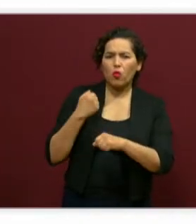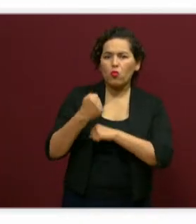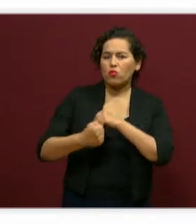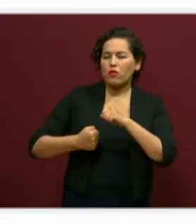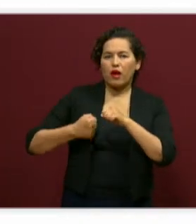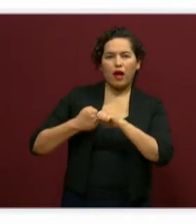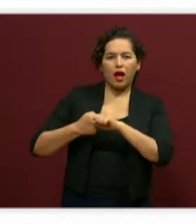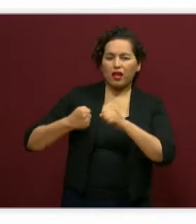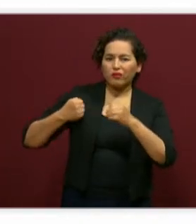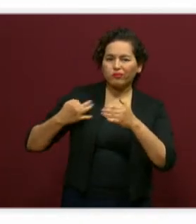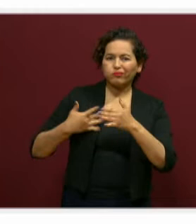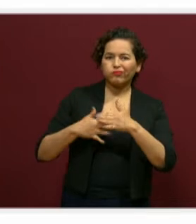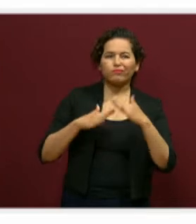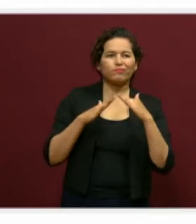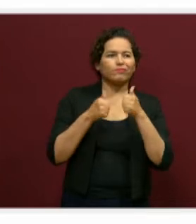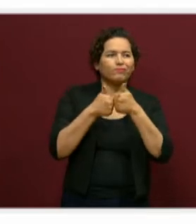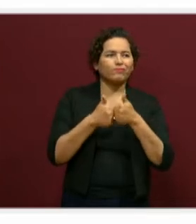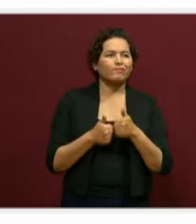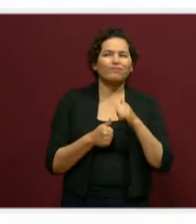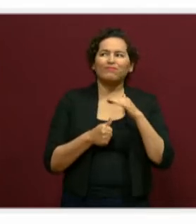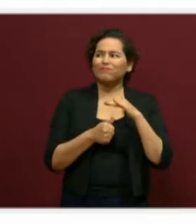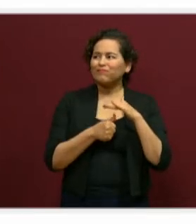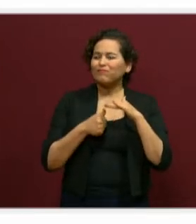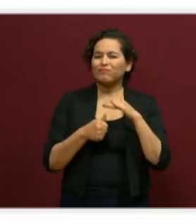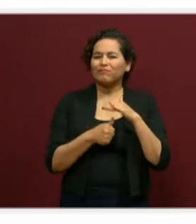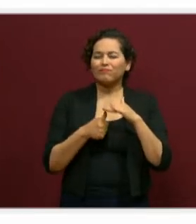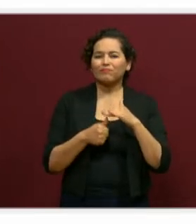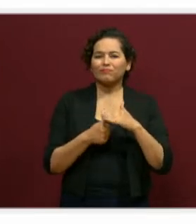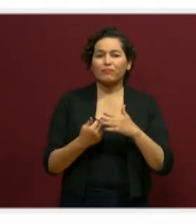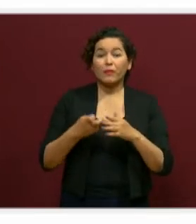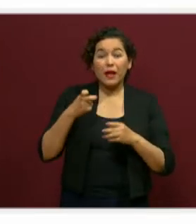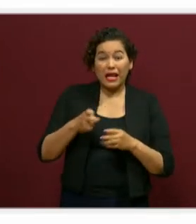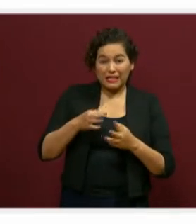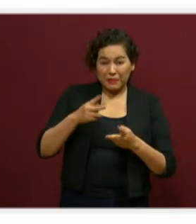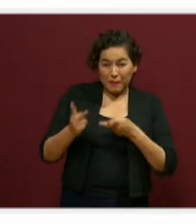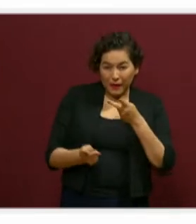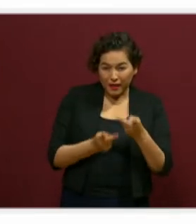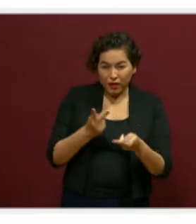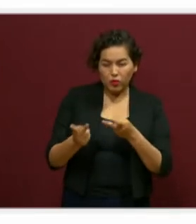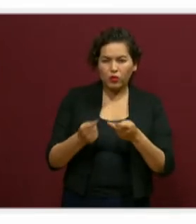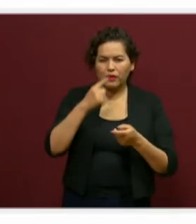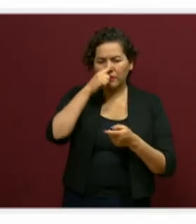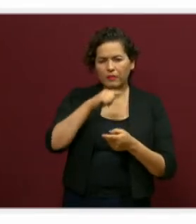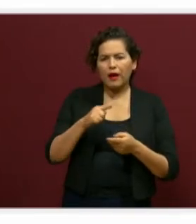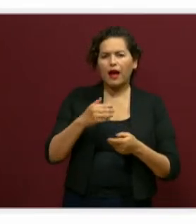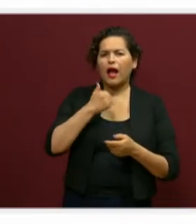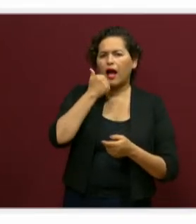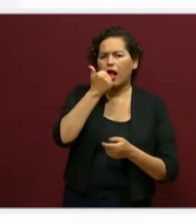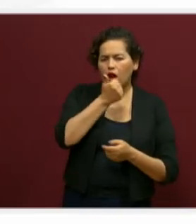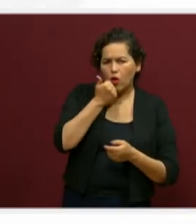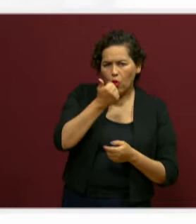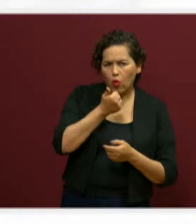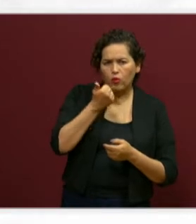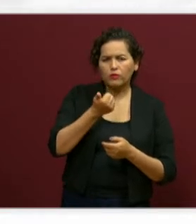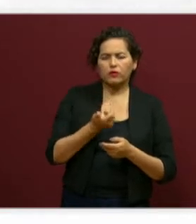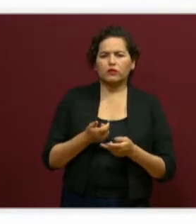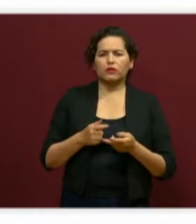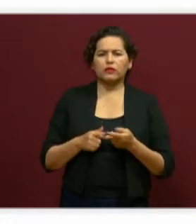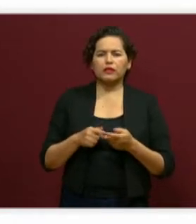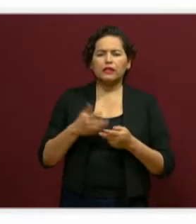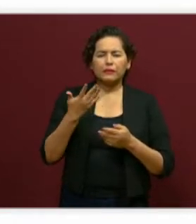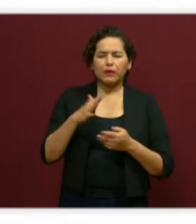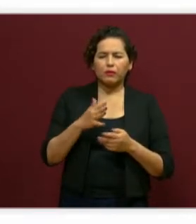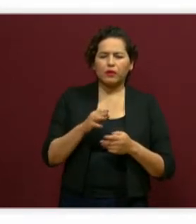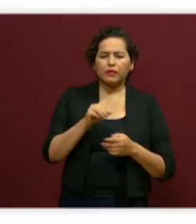Es una encuesta que se realizó a directores y estudiantes de las instituciones de educación básica y media superior. Se efectuó el del 16 al